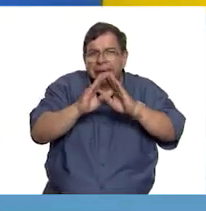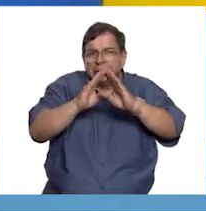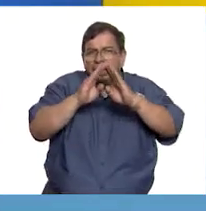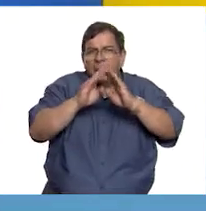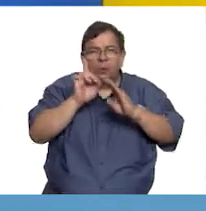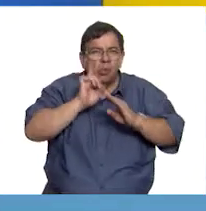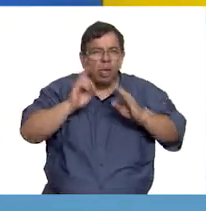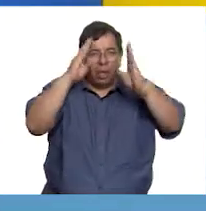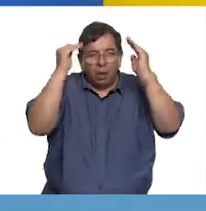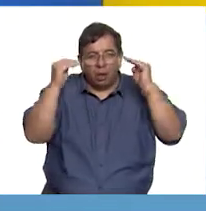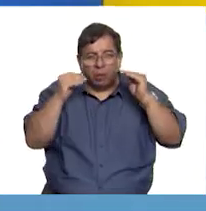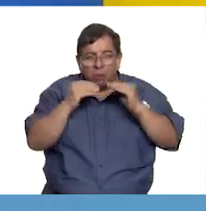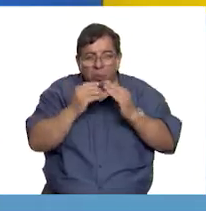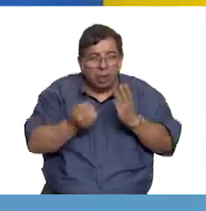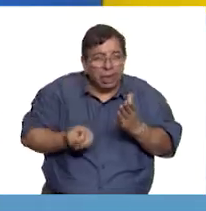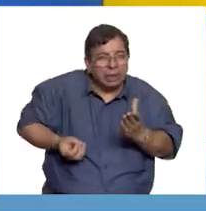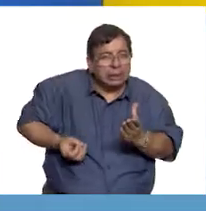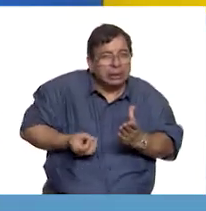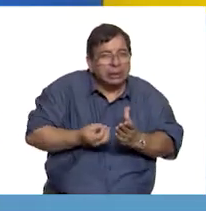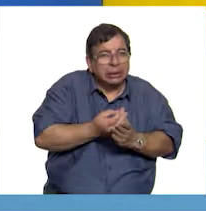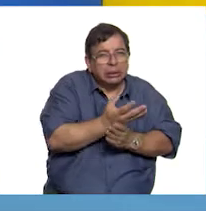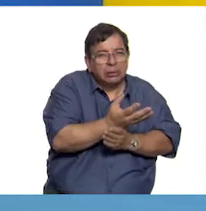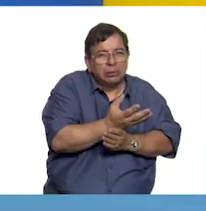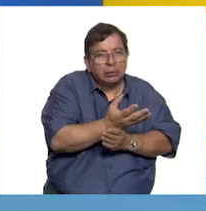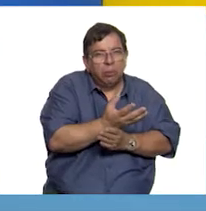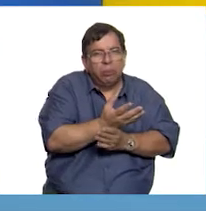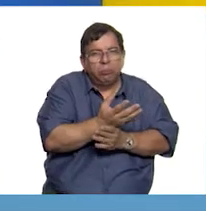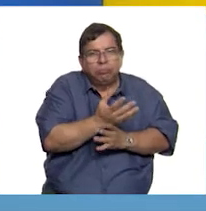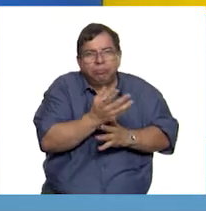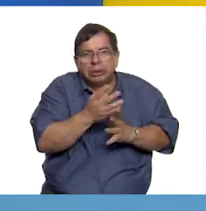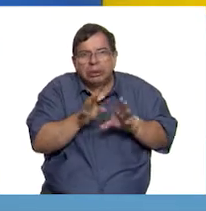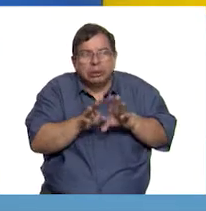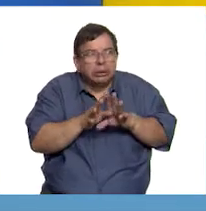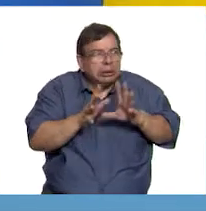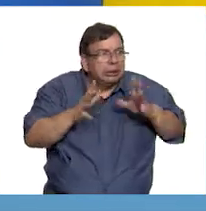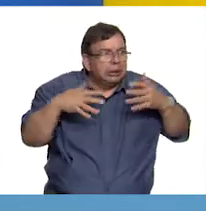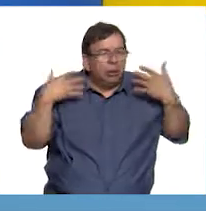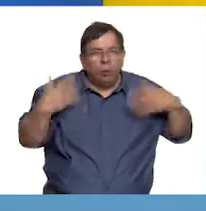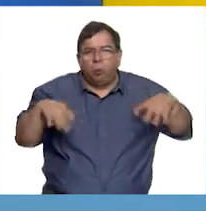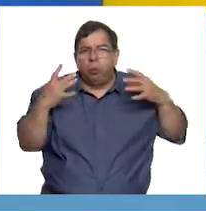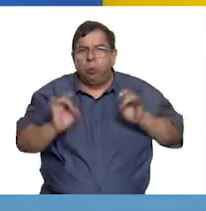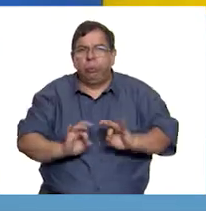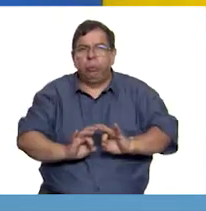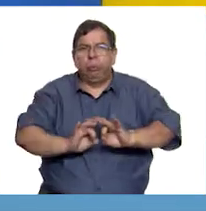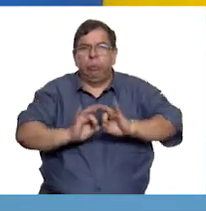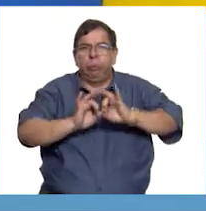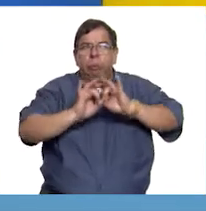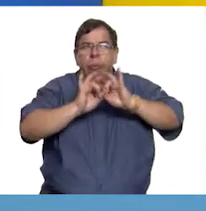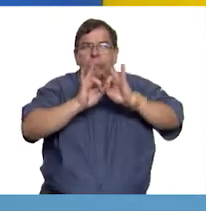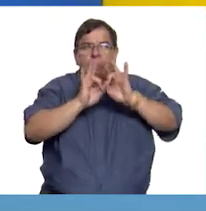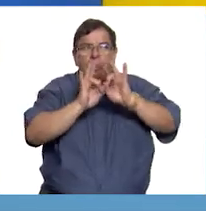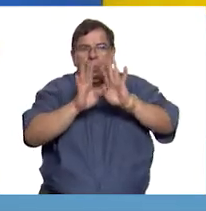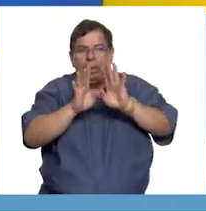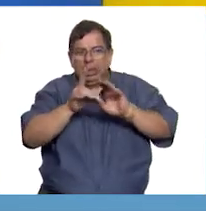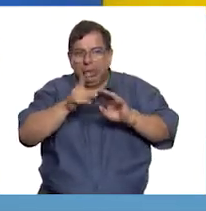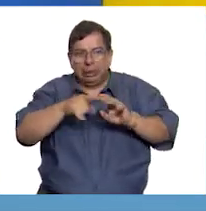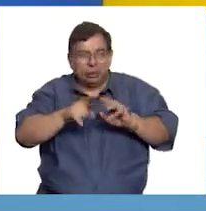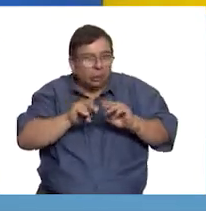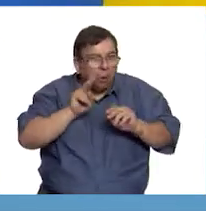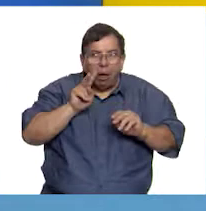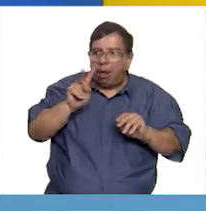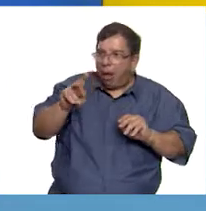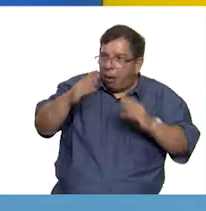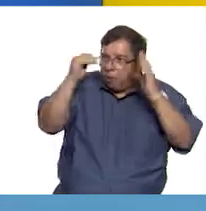debíamos salir del edificio, toda la situación se volvía un evento que llamaba mucho la atención de la sociedad.